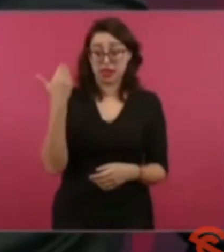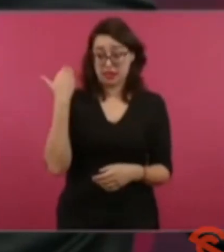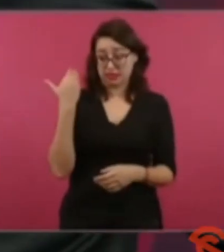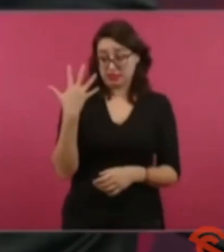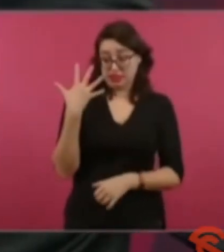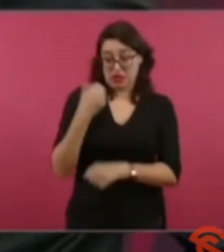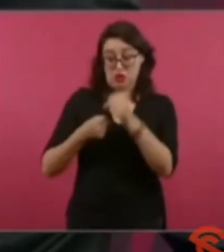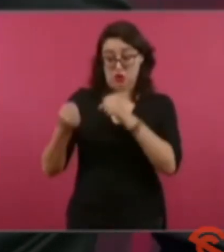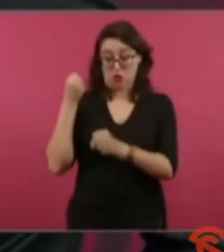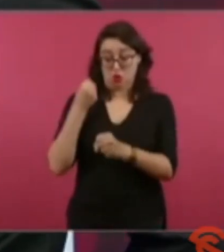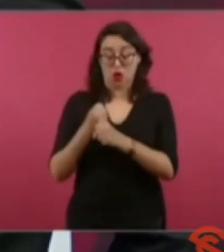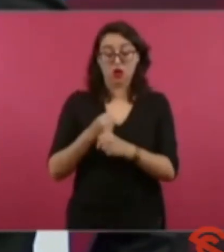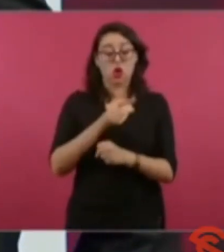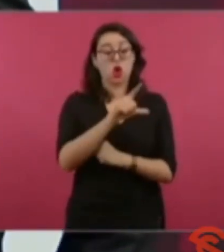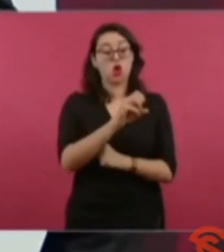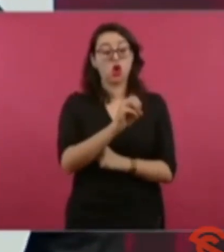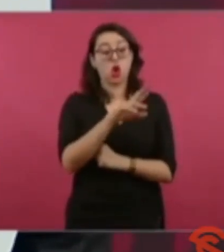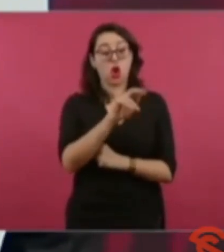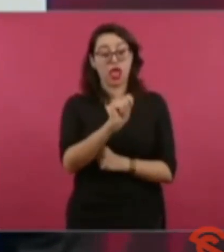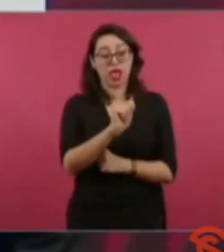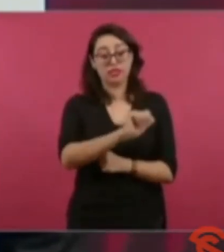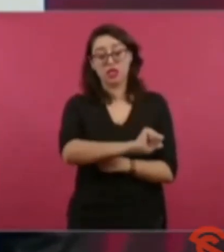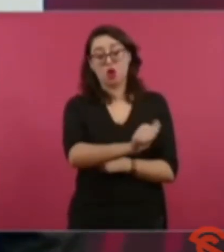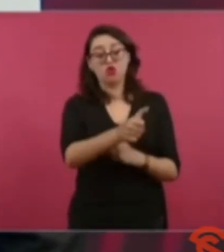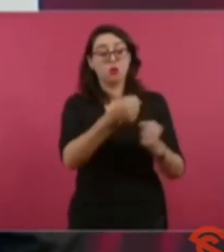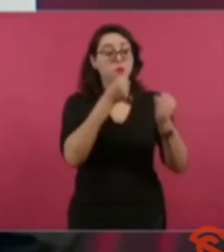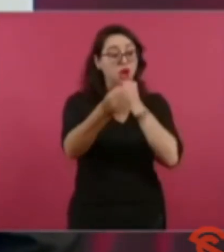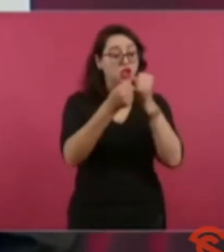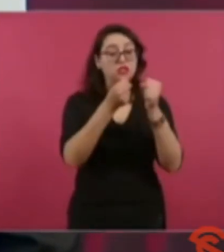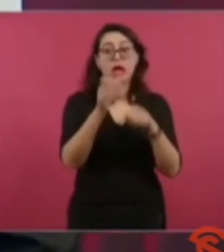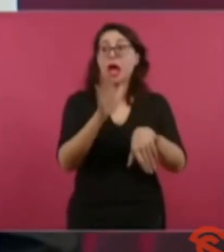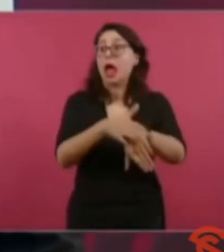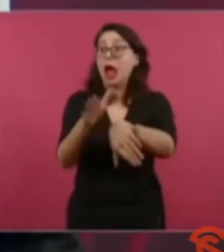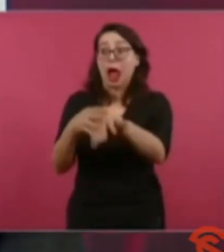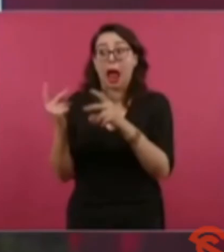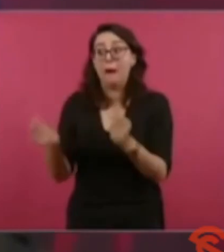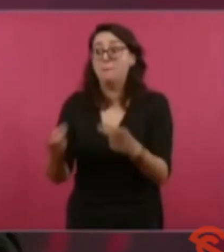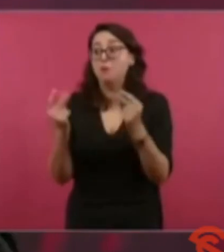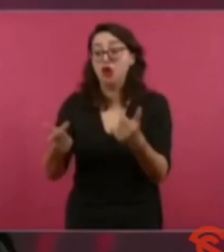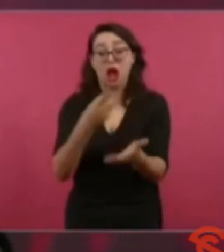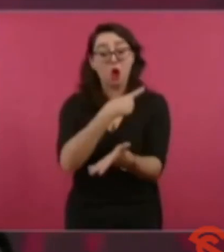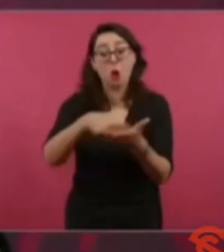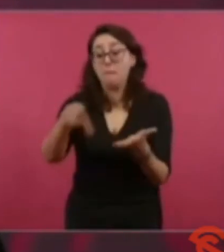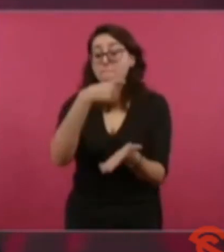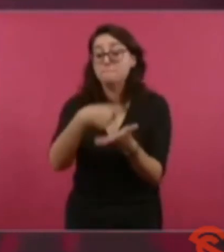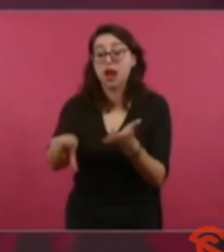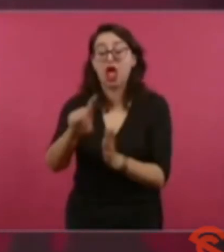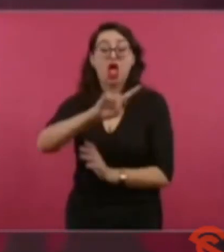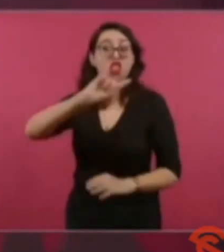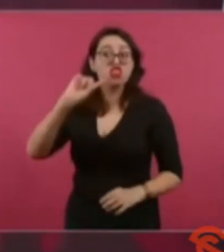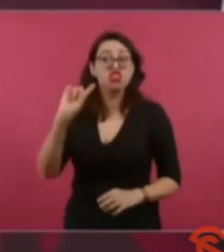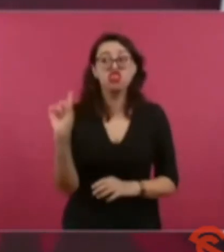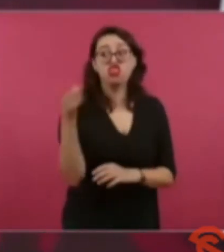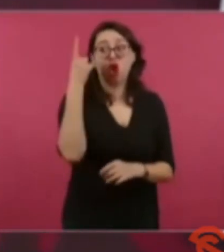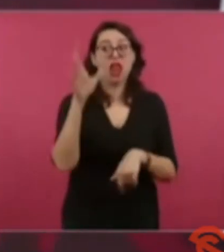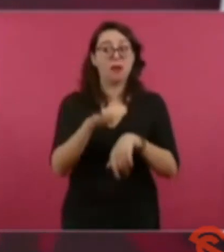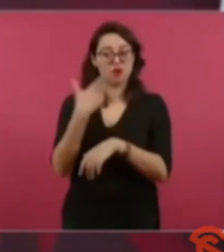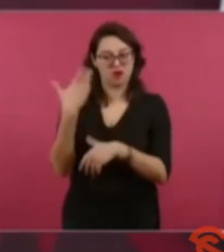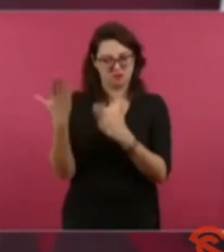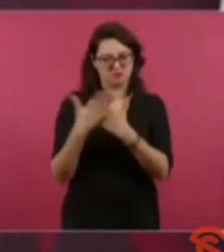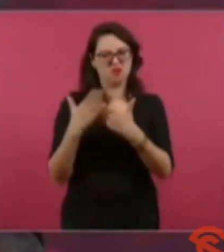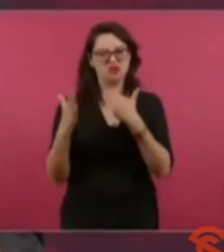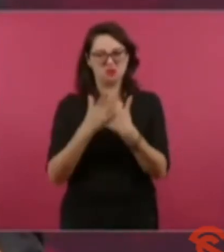porque calculaban que el dólar